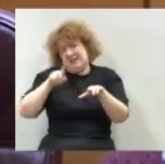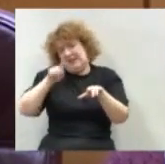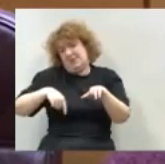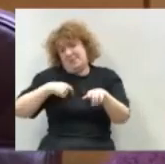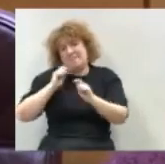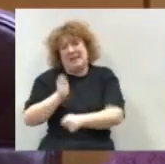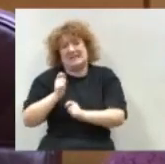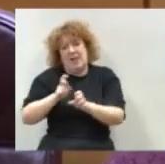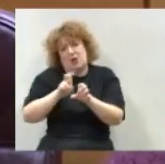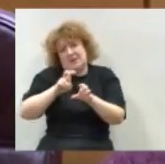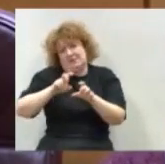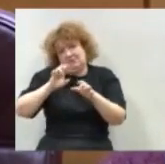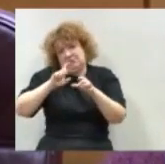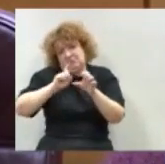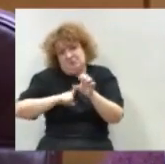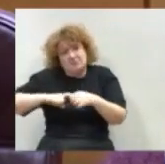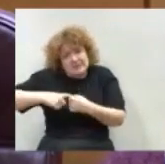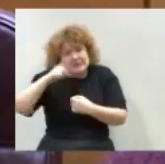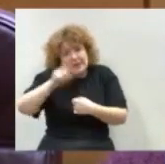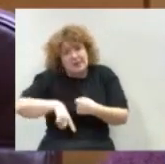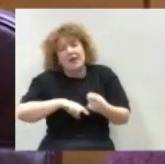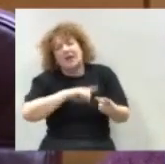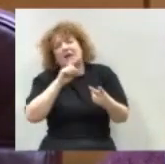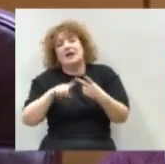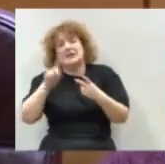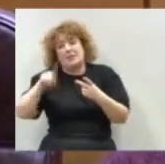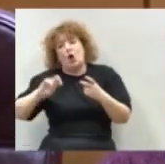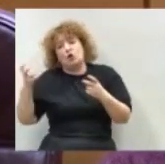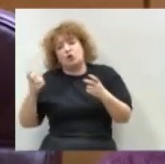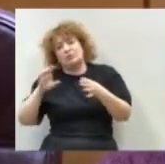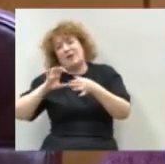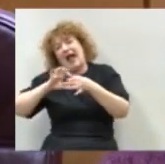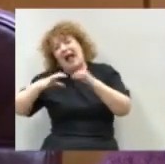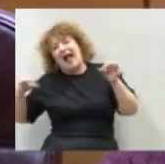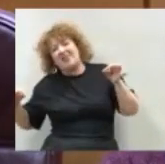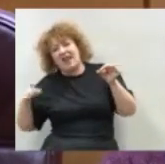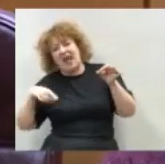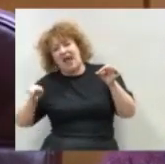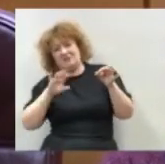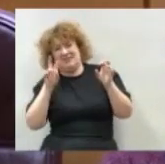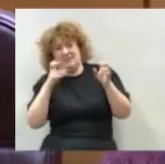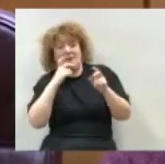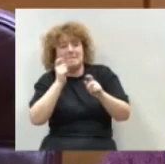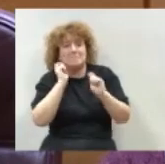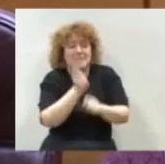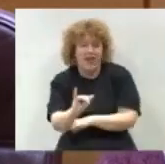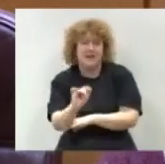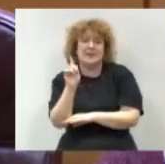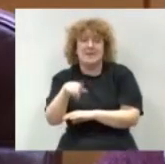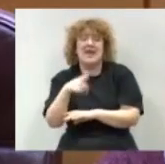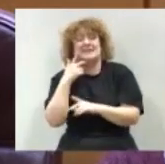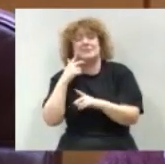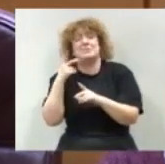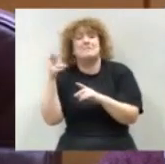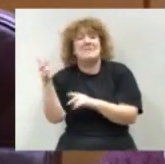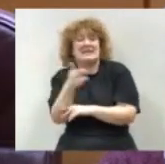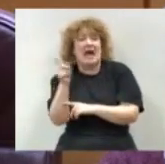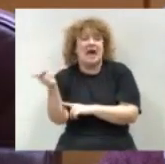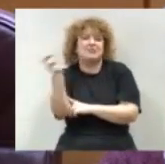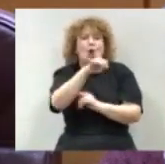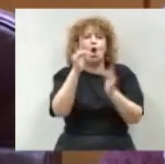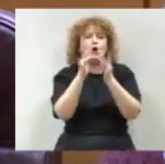% para la cadena comercial, el Gobierno de España todavía no se ha pronunciado, señor ministro. Ha trasladado